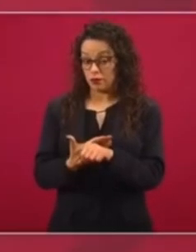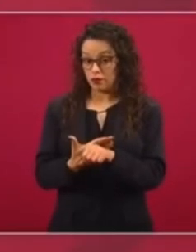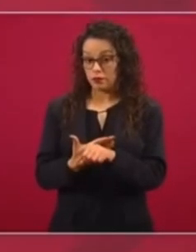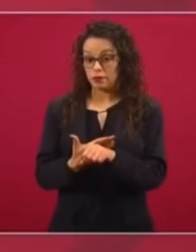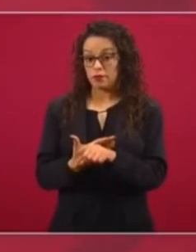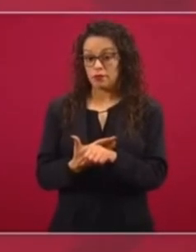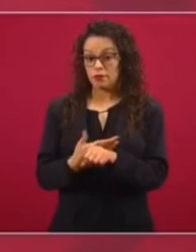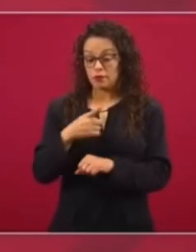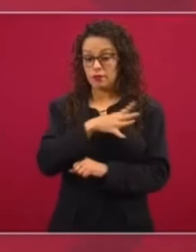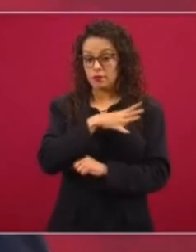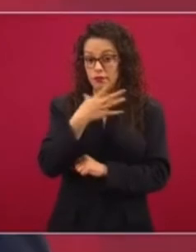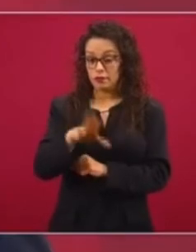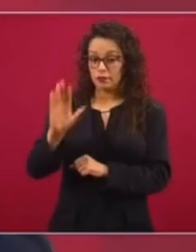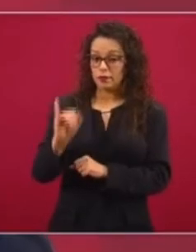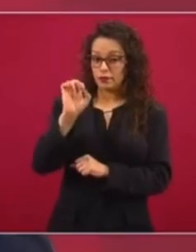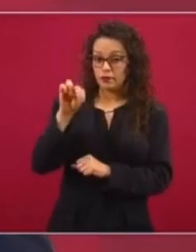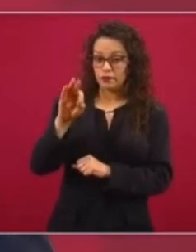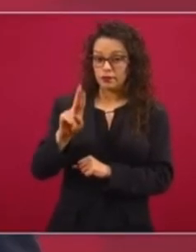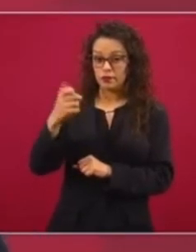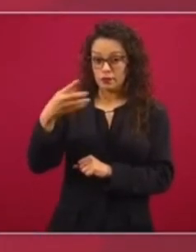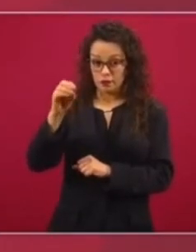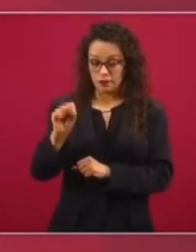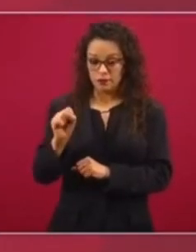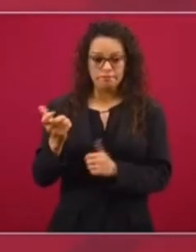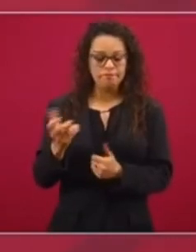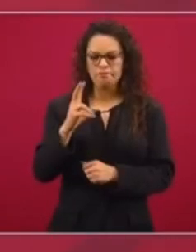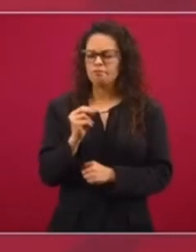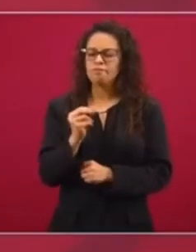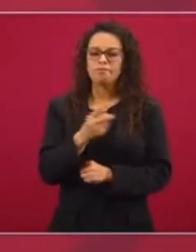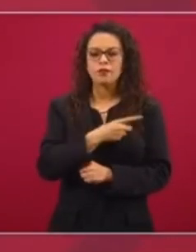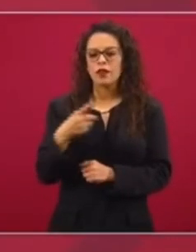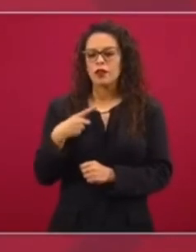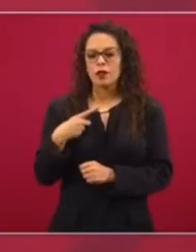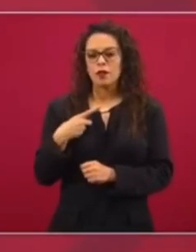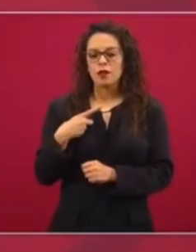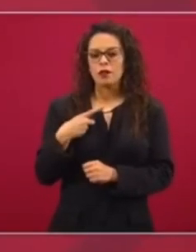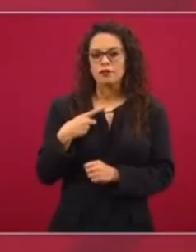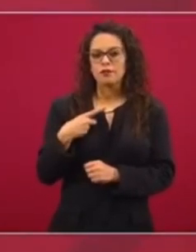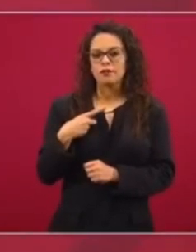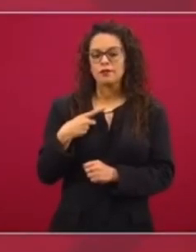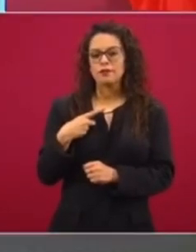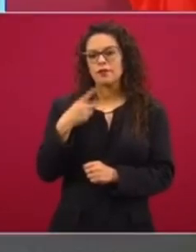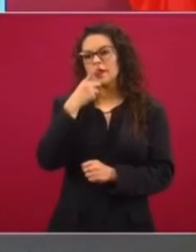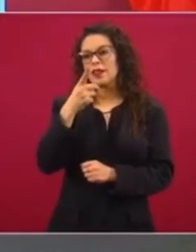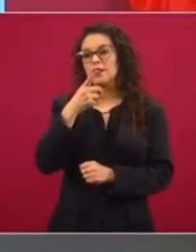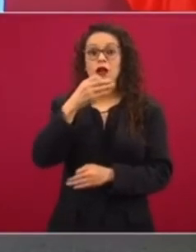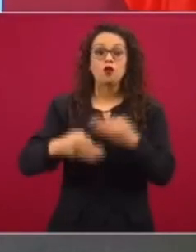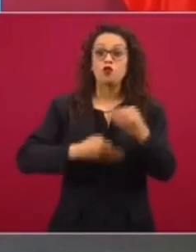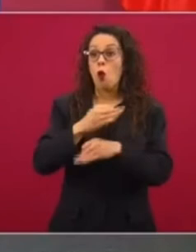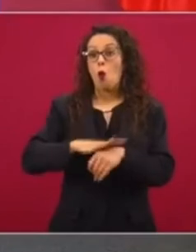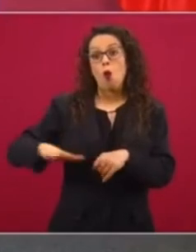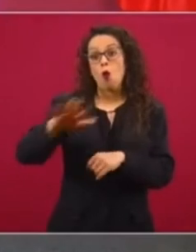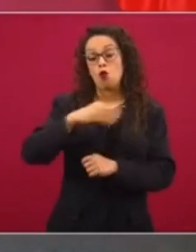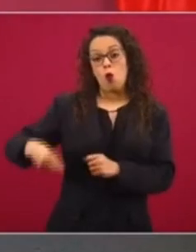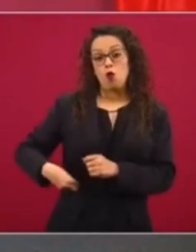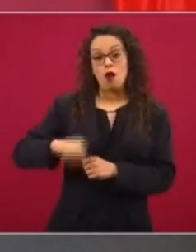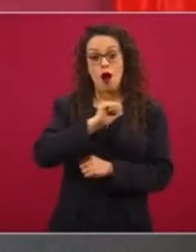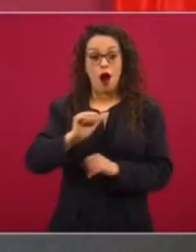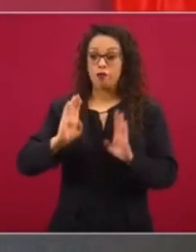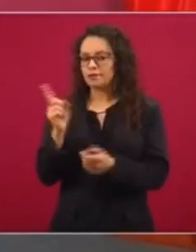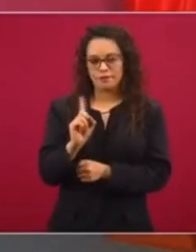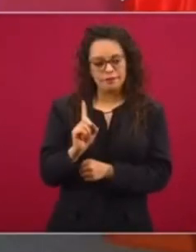el general Cienfuegos, no debe culparse a todas las Fuerzas Armadas y